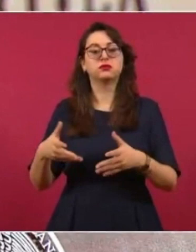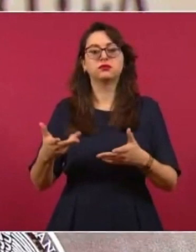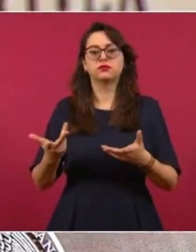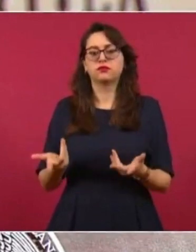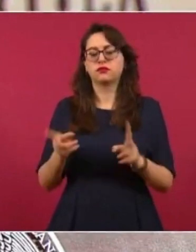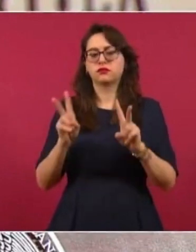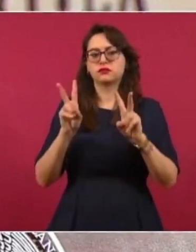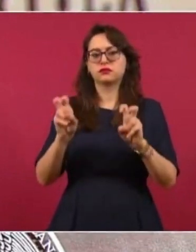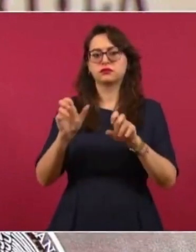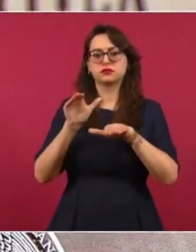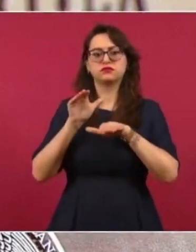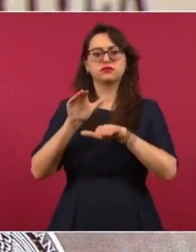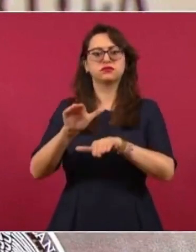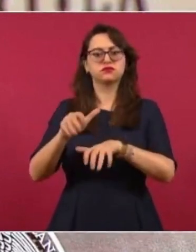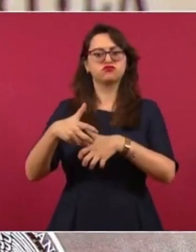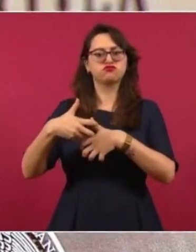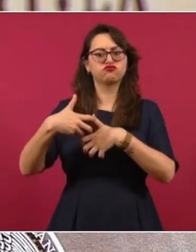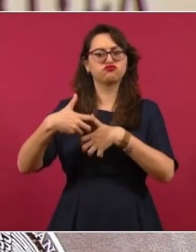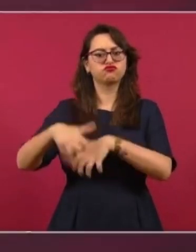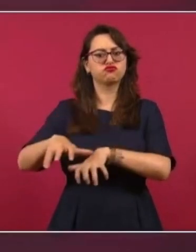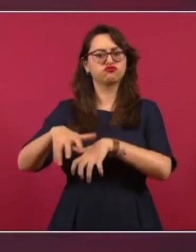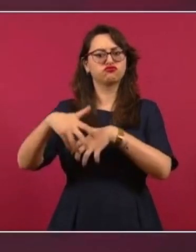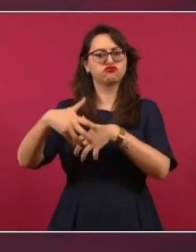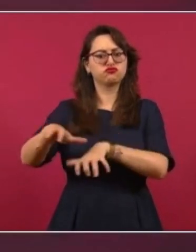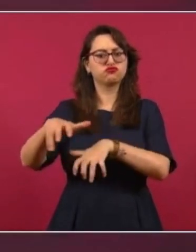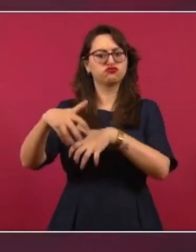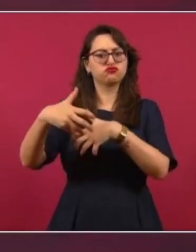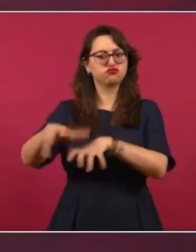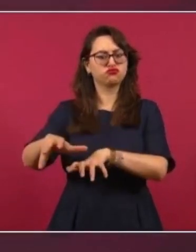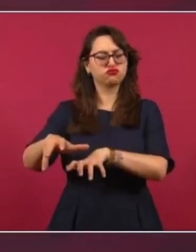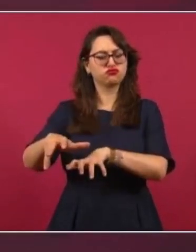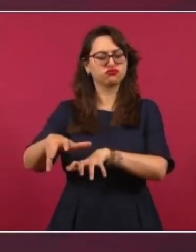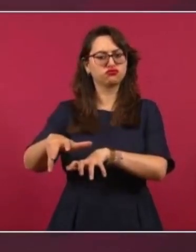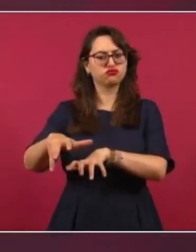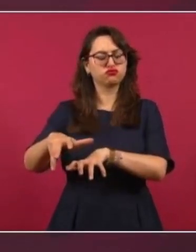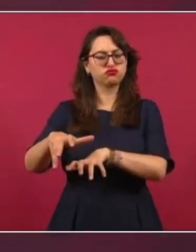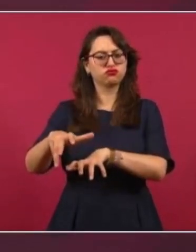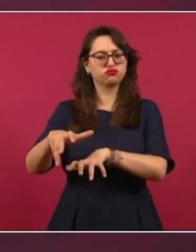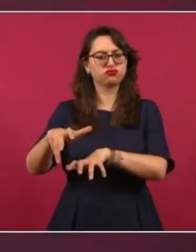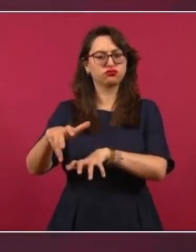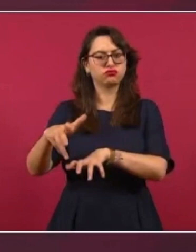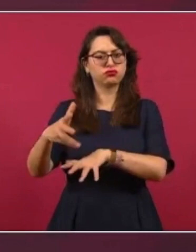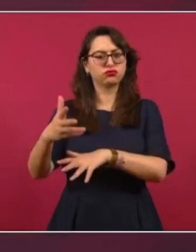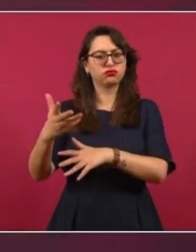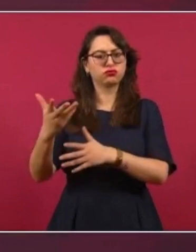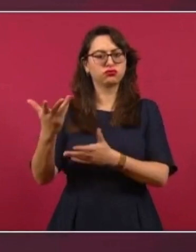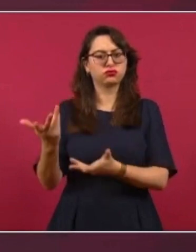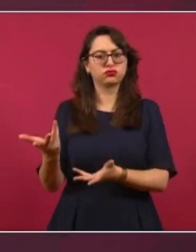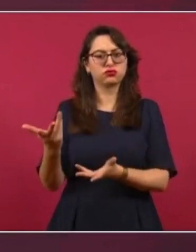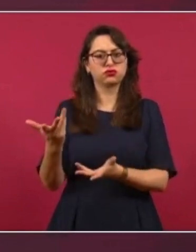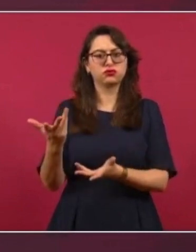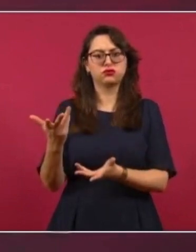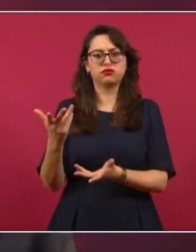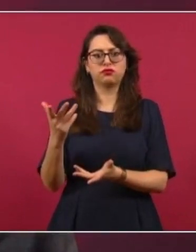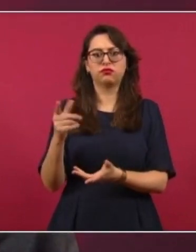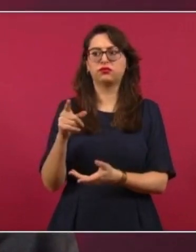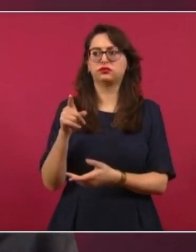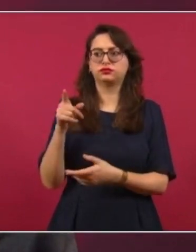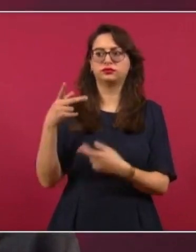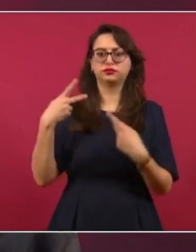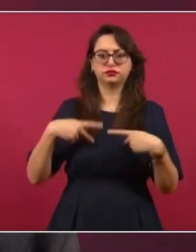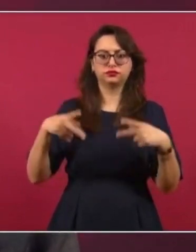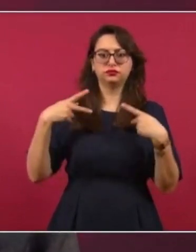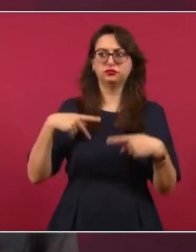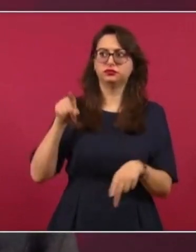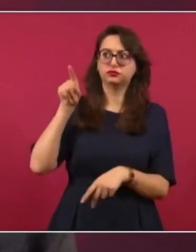respecto a una marcha que estaría dirigida hacia o su ruta terminaría en la Suprema